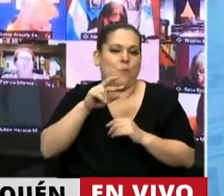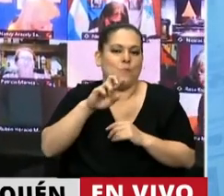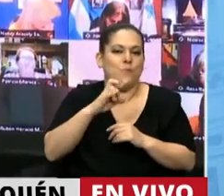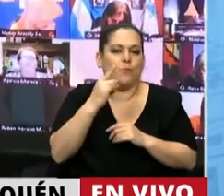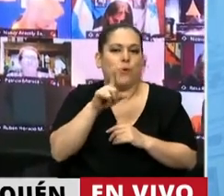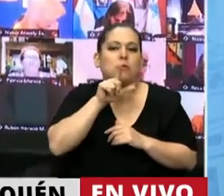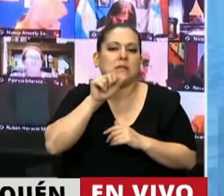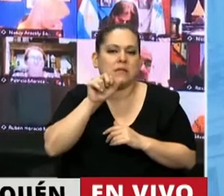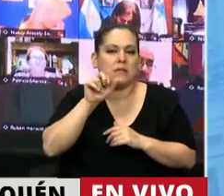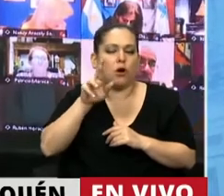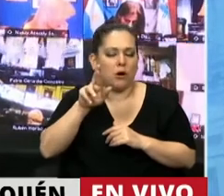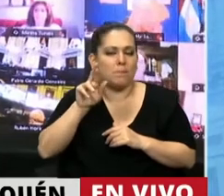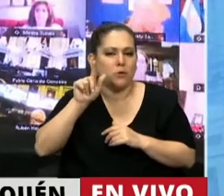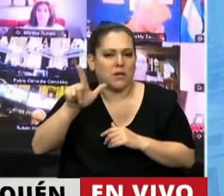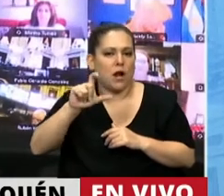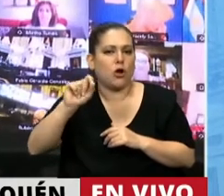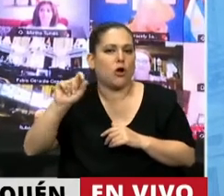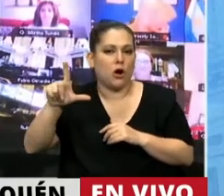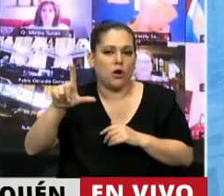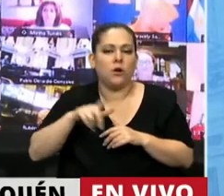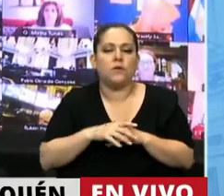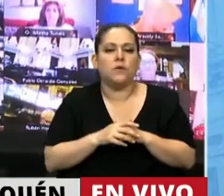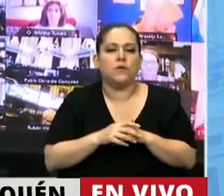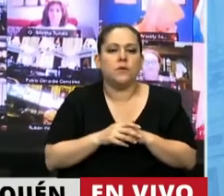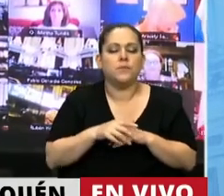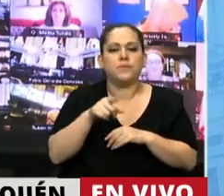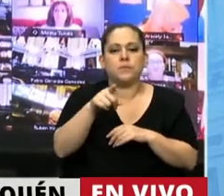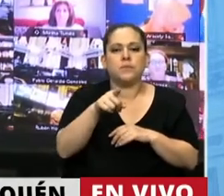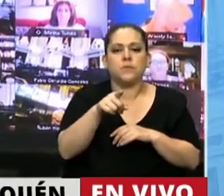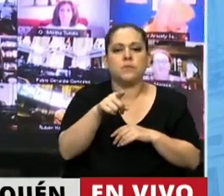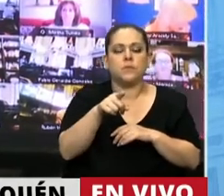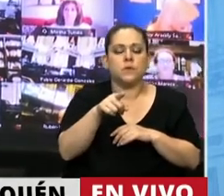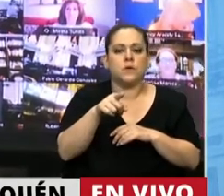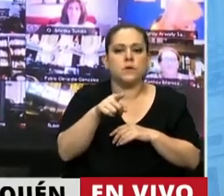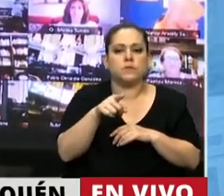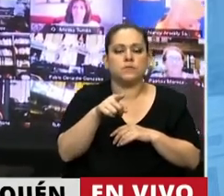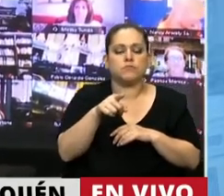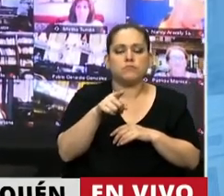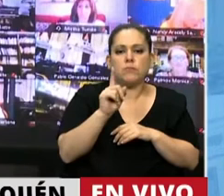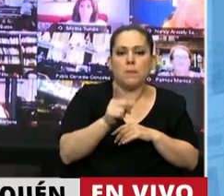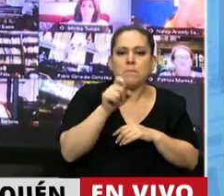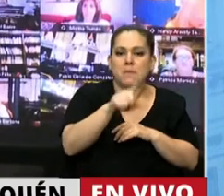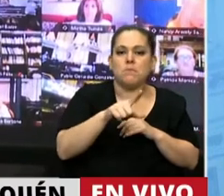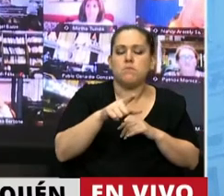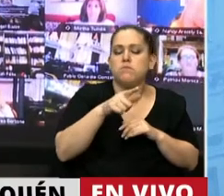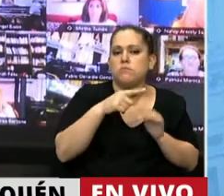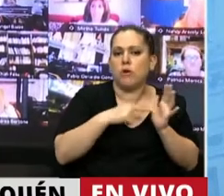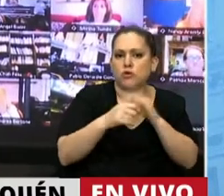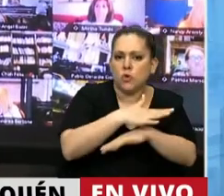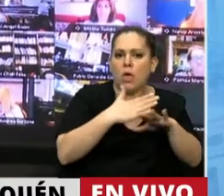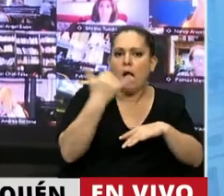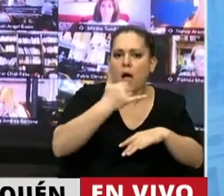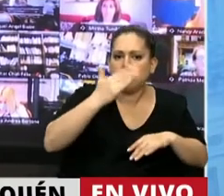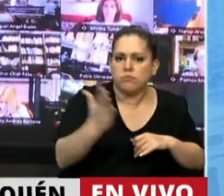Resulta innegable la importancia que reviste la comarca petrolera en el ámbito de la producción y el